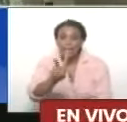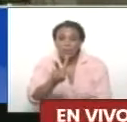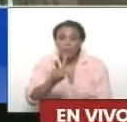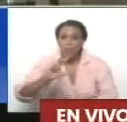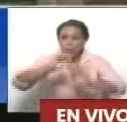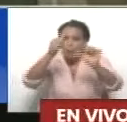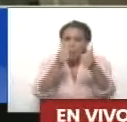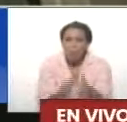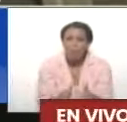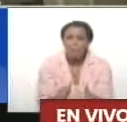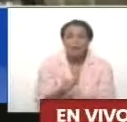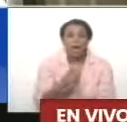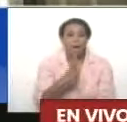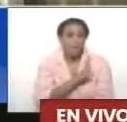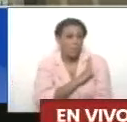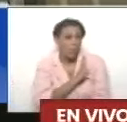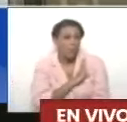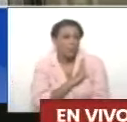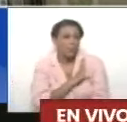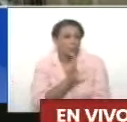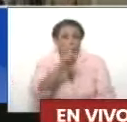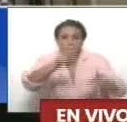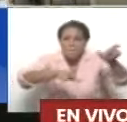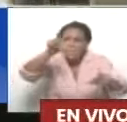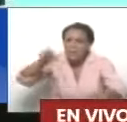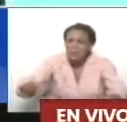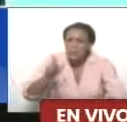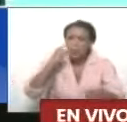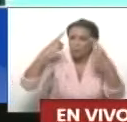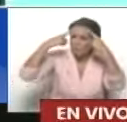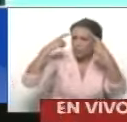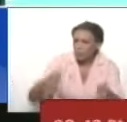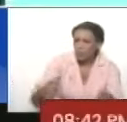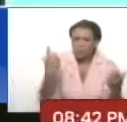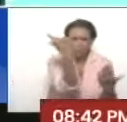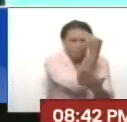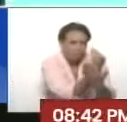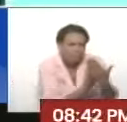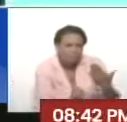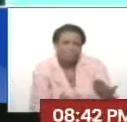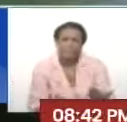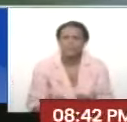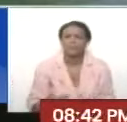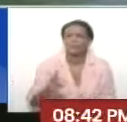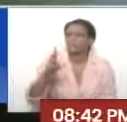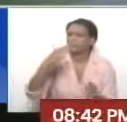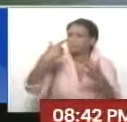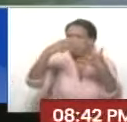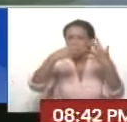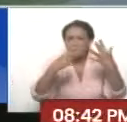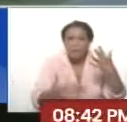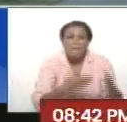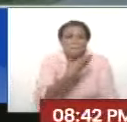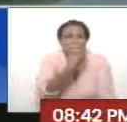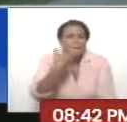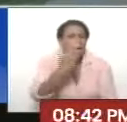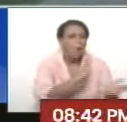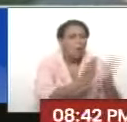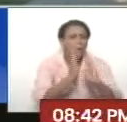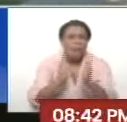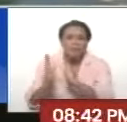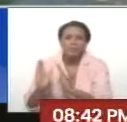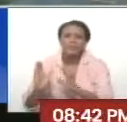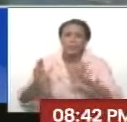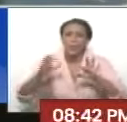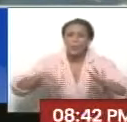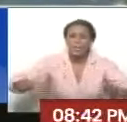artistas nacionales, como César Rengifo, Reverón, Cruz Diez, Alejandro Otero, Tito Sala, la mejor colección que podríamos